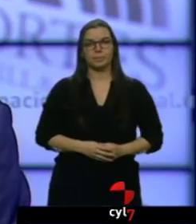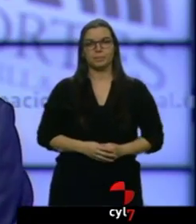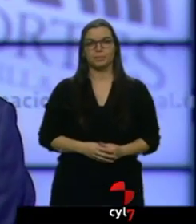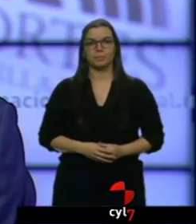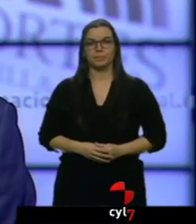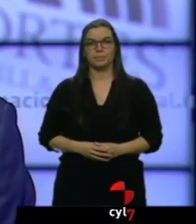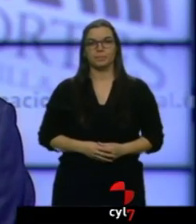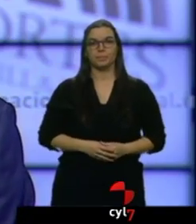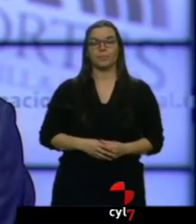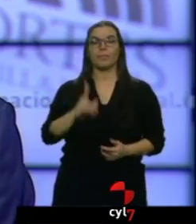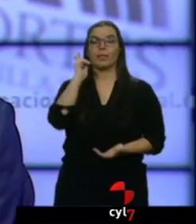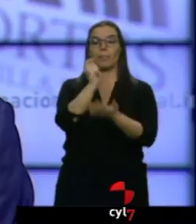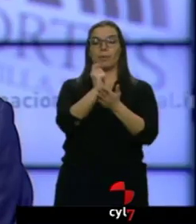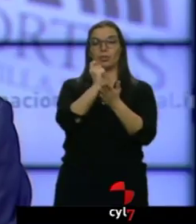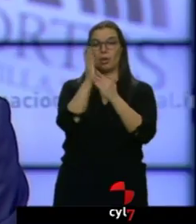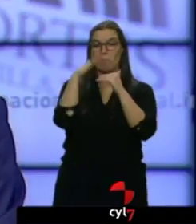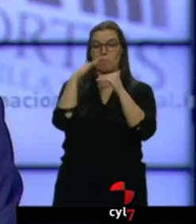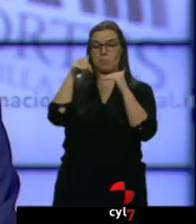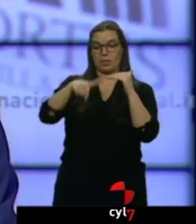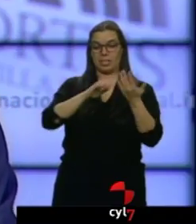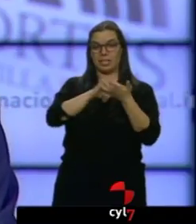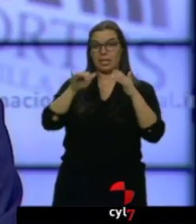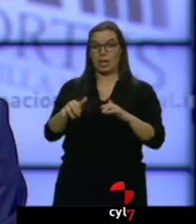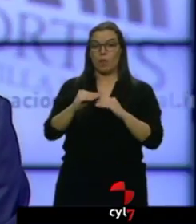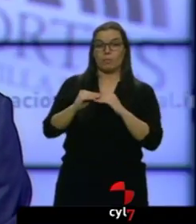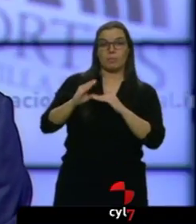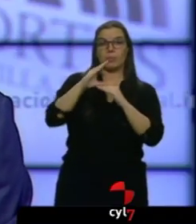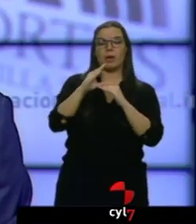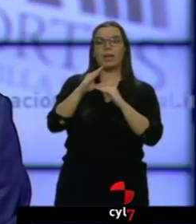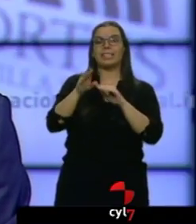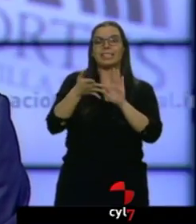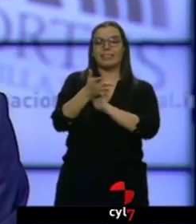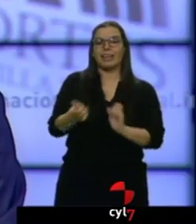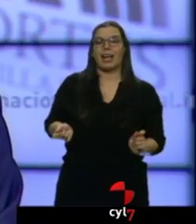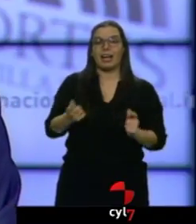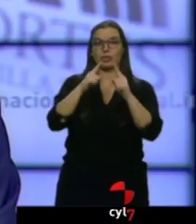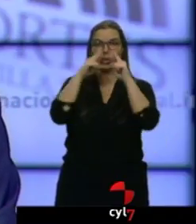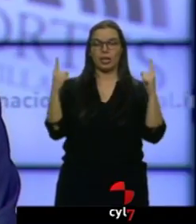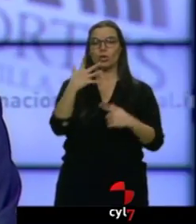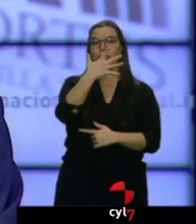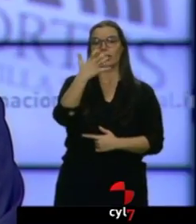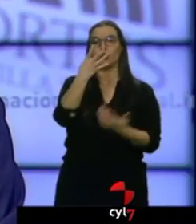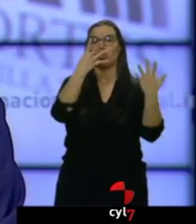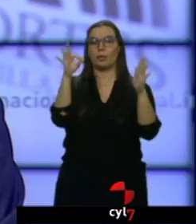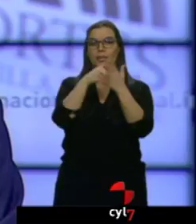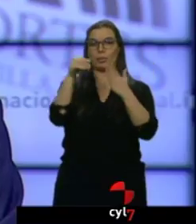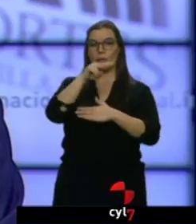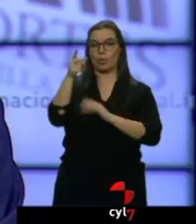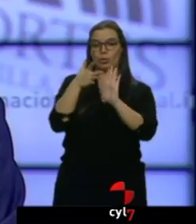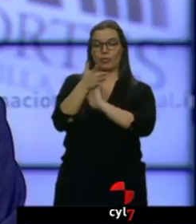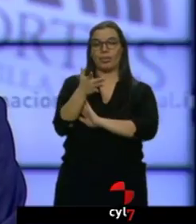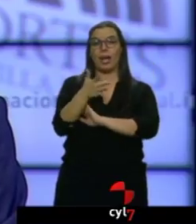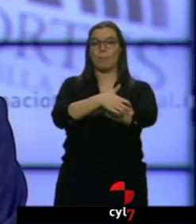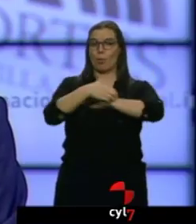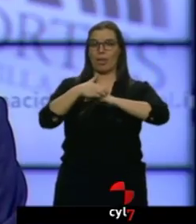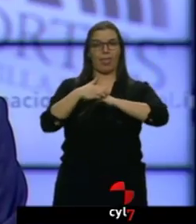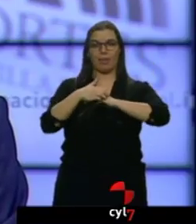Subir las pensiones más bajas de Castilla y León costaría 550 millones de euros al año. De este modo, se superaría el umbral de la pobreza y se